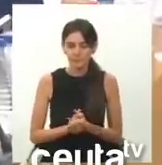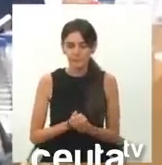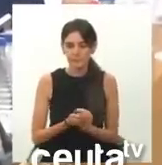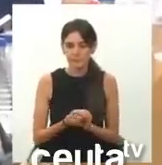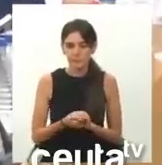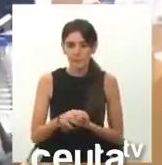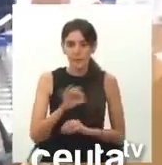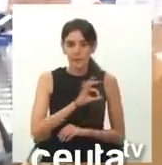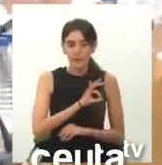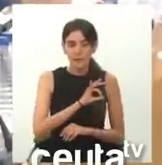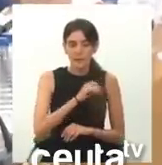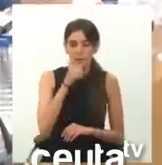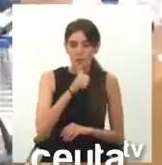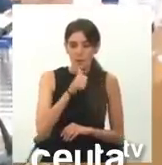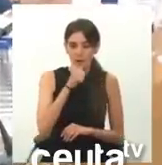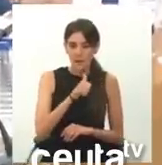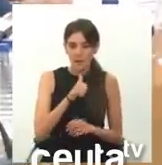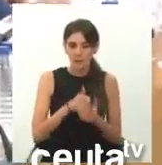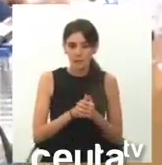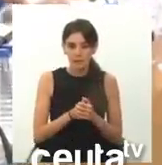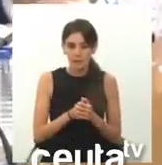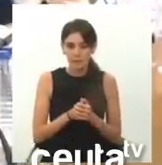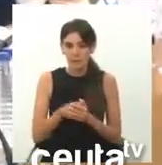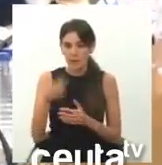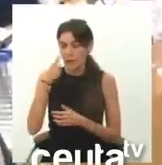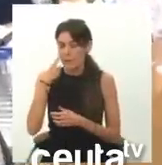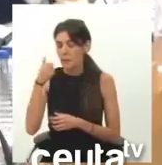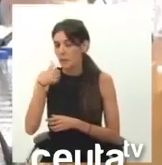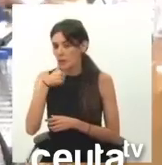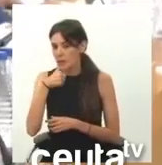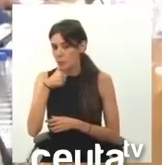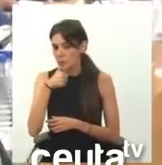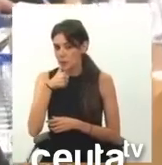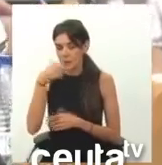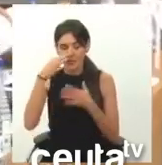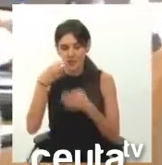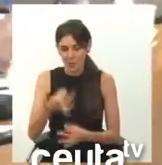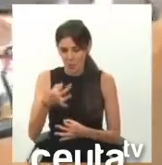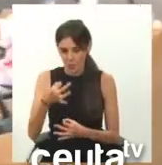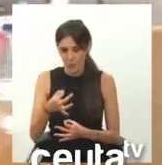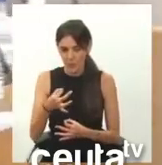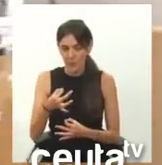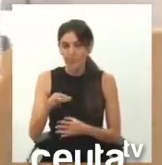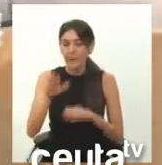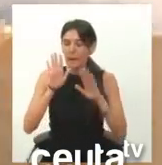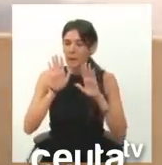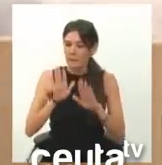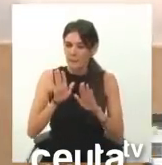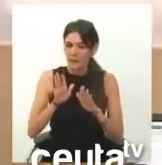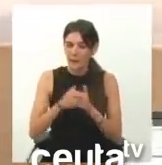señor Verdejo, miro por Ceuta, no le quepa la menor duda, pero